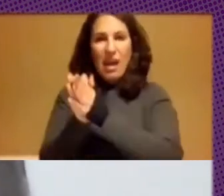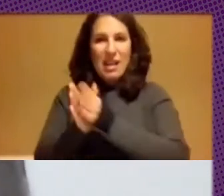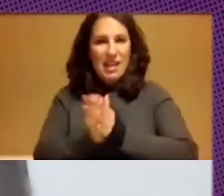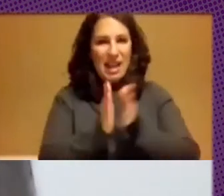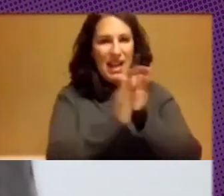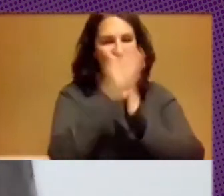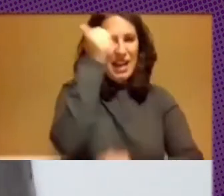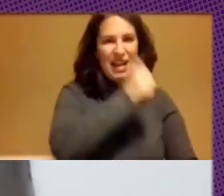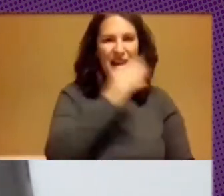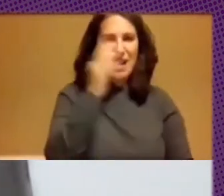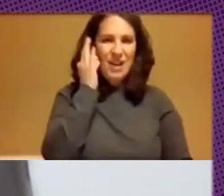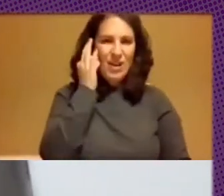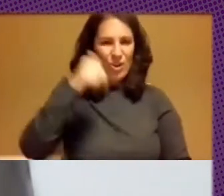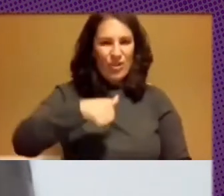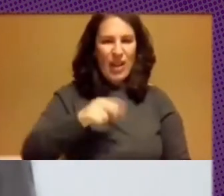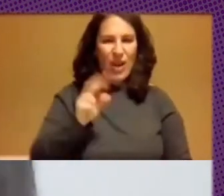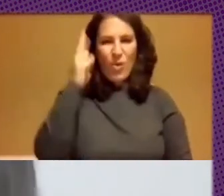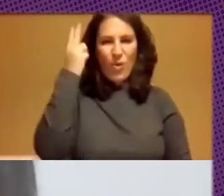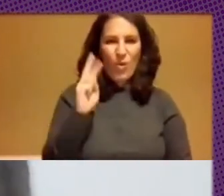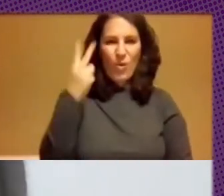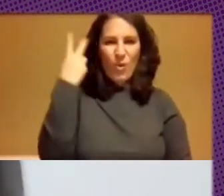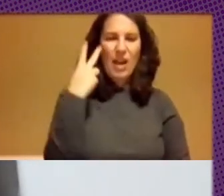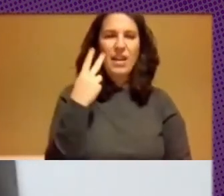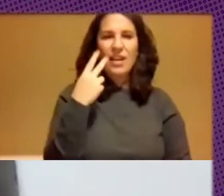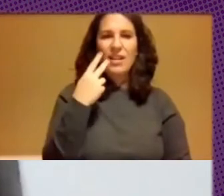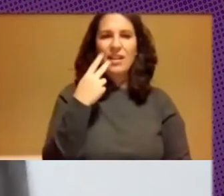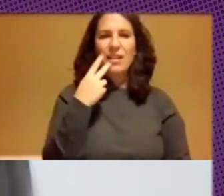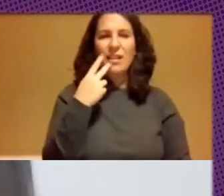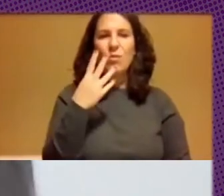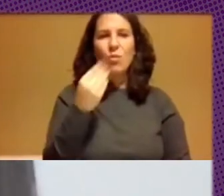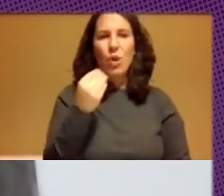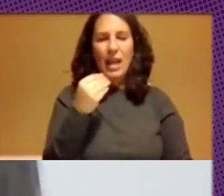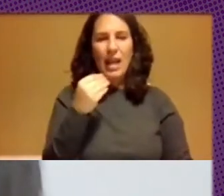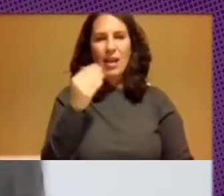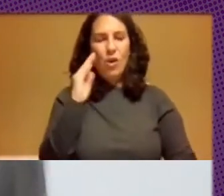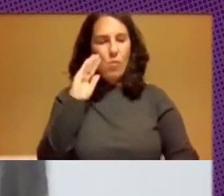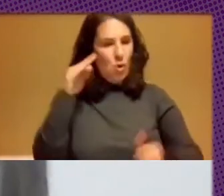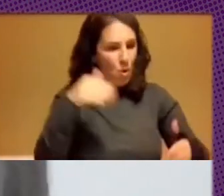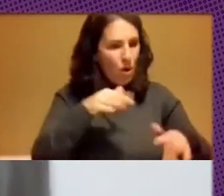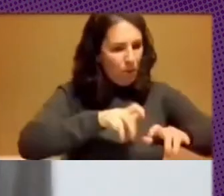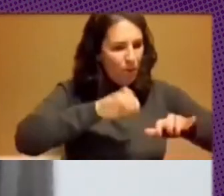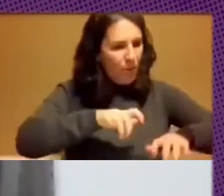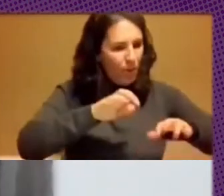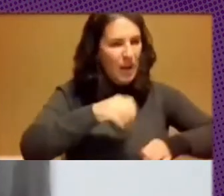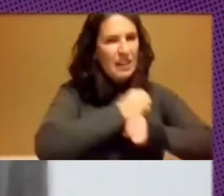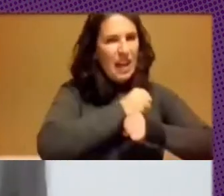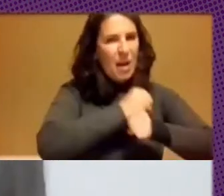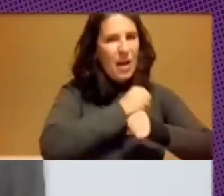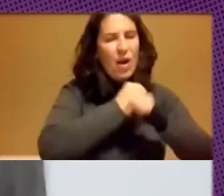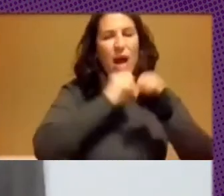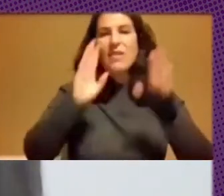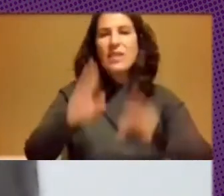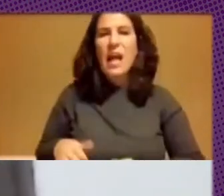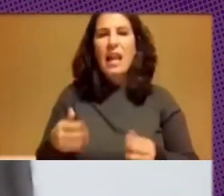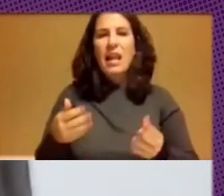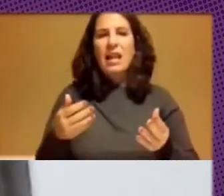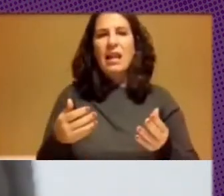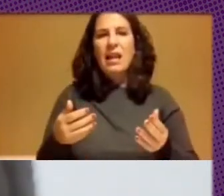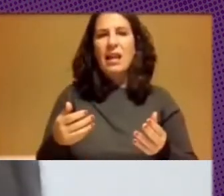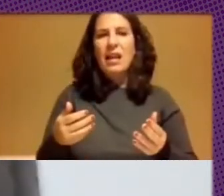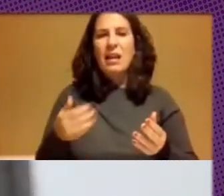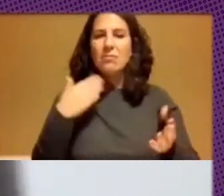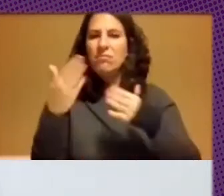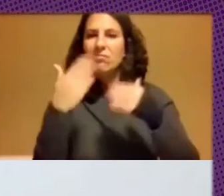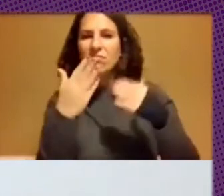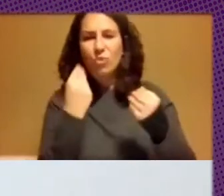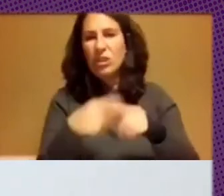compañeras de acá que hemos estado muy abocados a trabajo y muy poco hemos podido articular muchas cosas